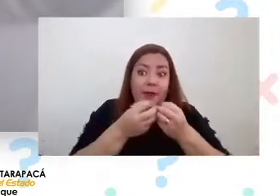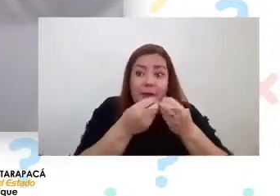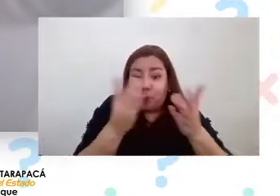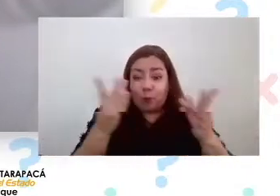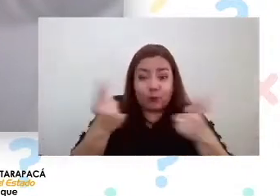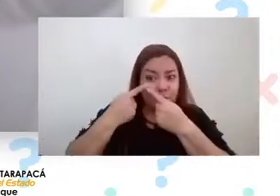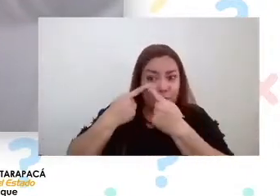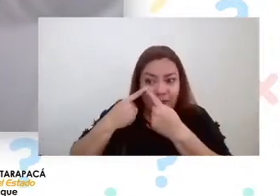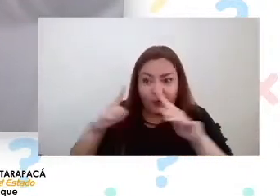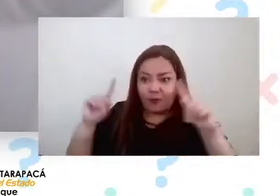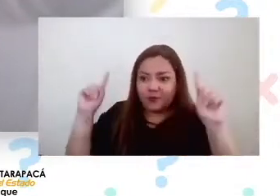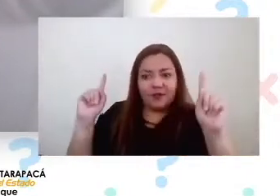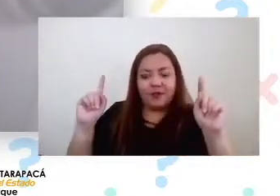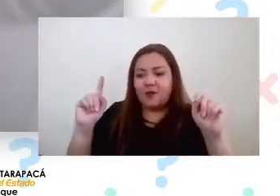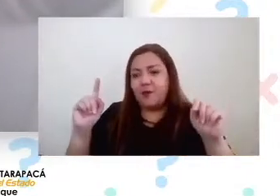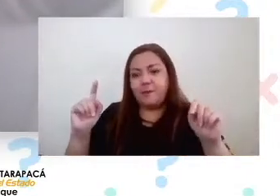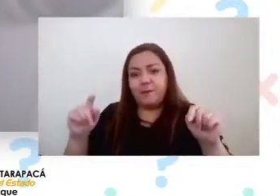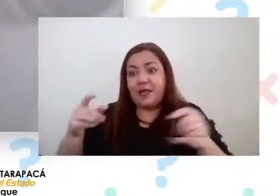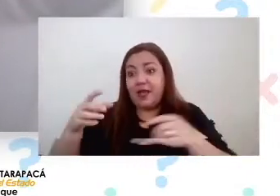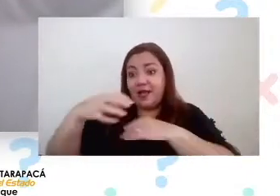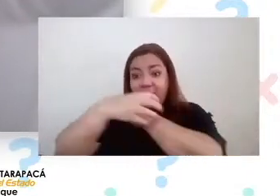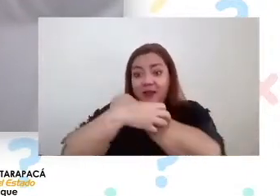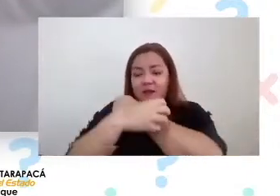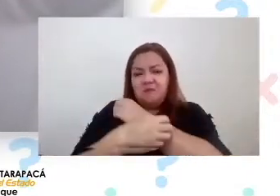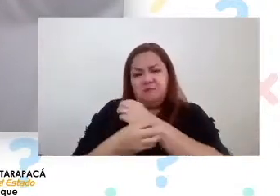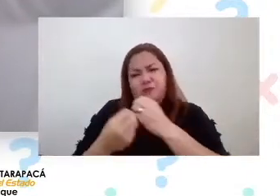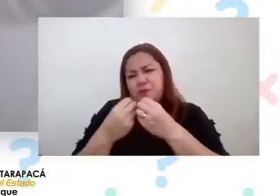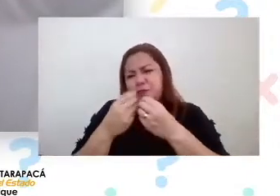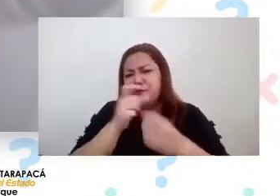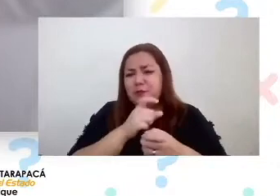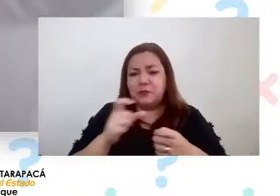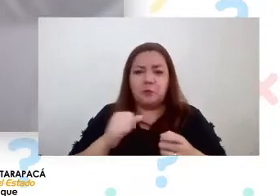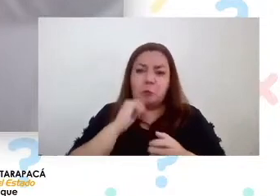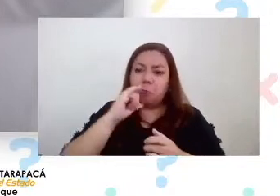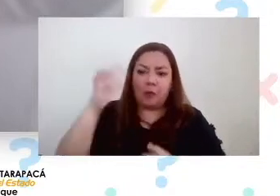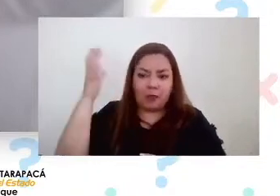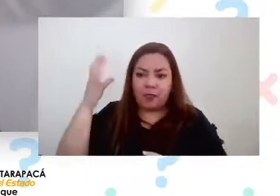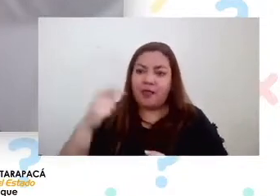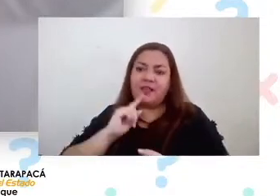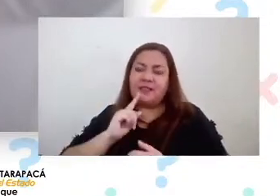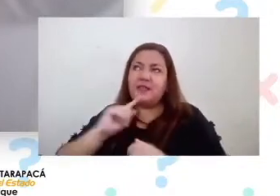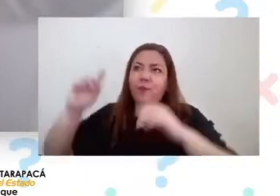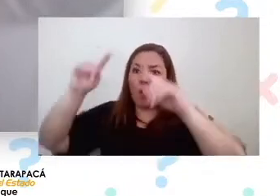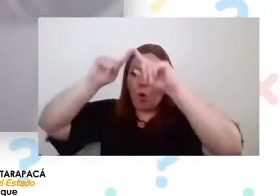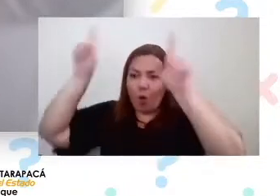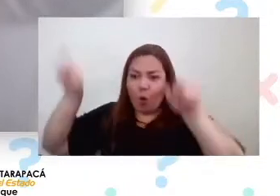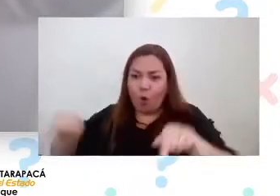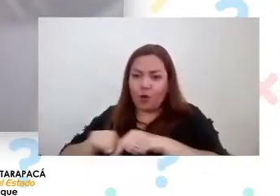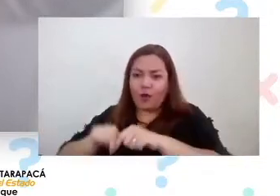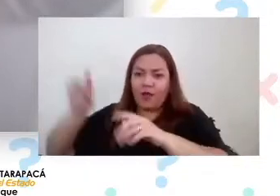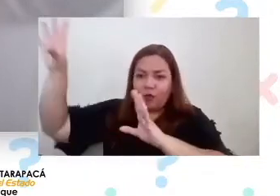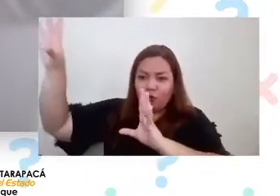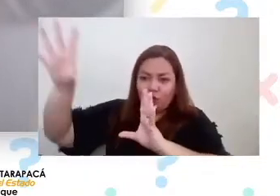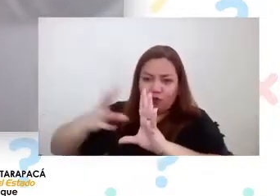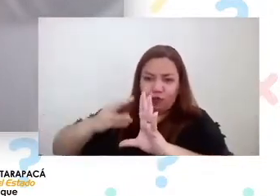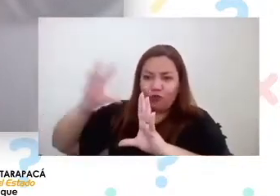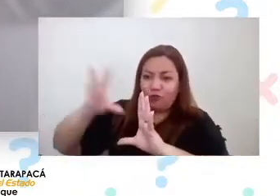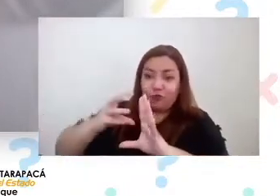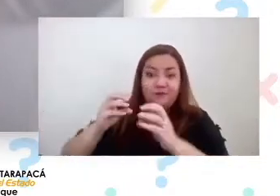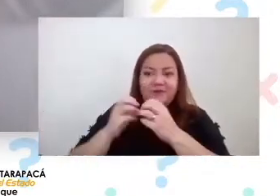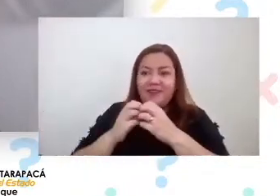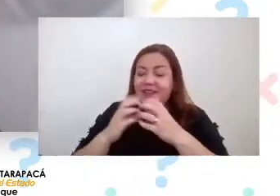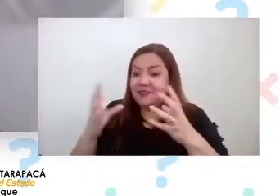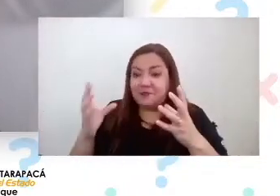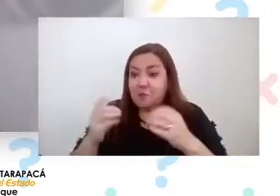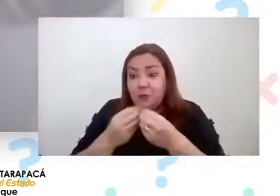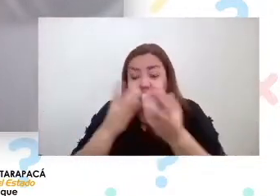en la región mucha gente no tiene idea que hacemos esto ni que tenemos otra paniebla y ojalá este tipo de actividad nos sirva para